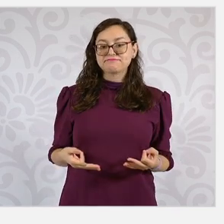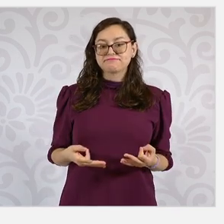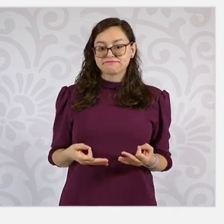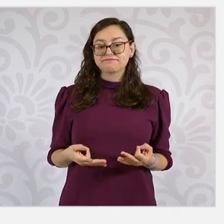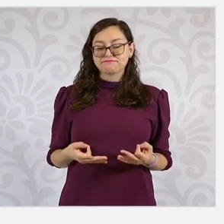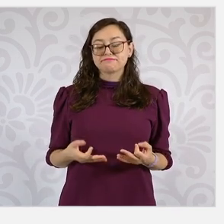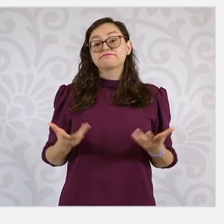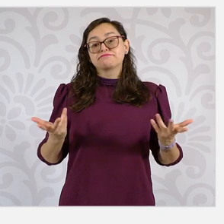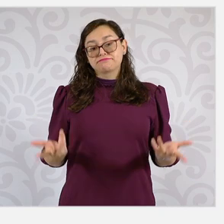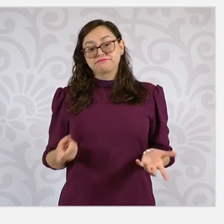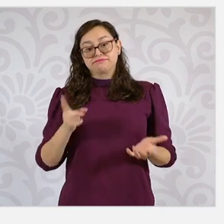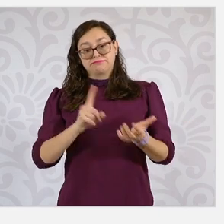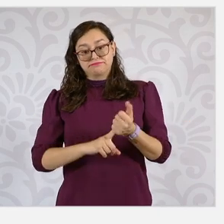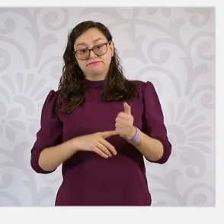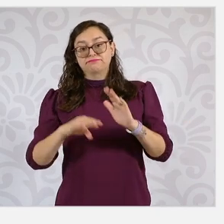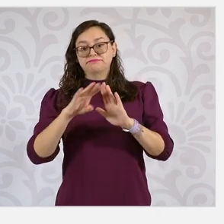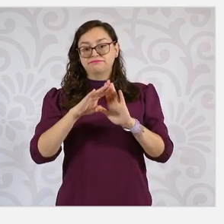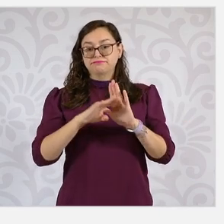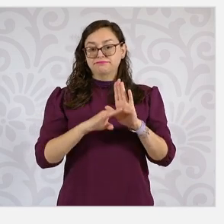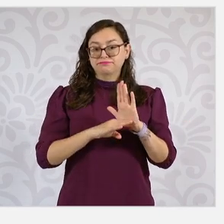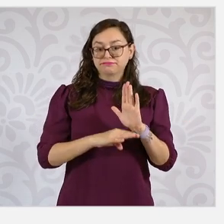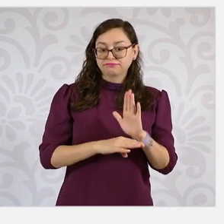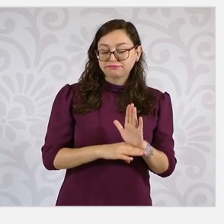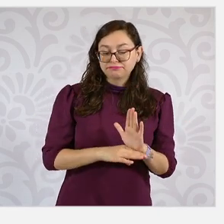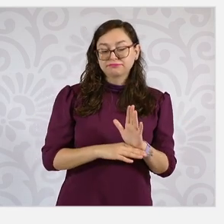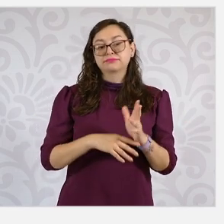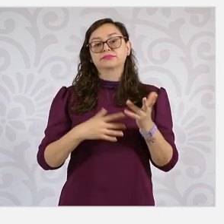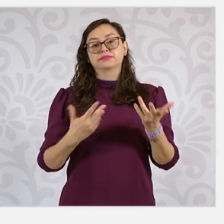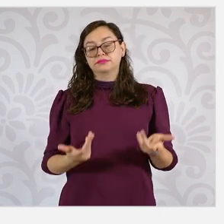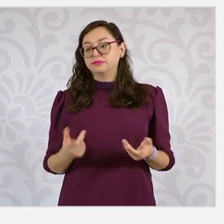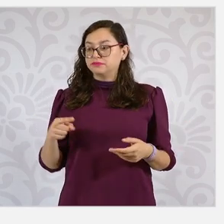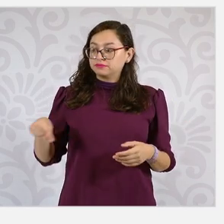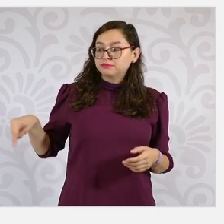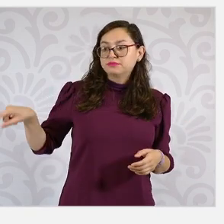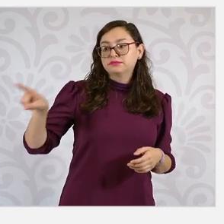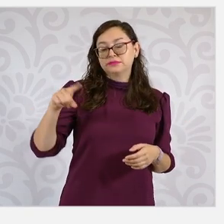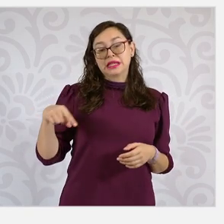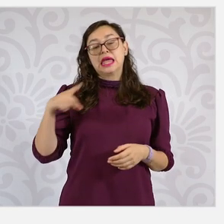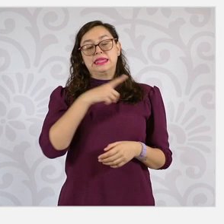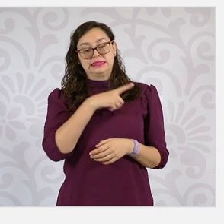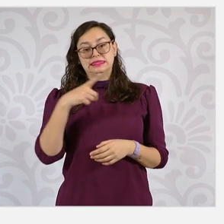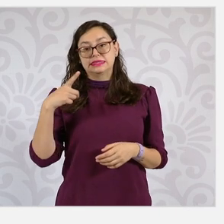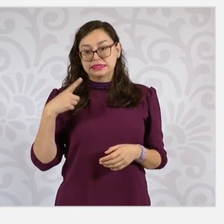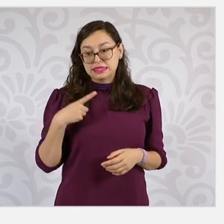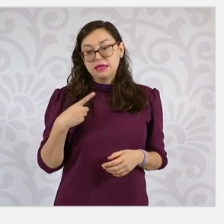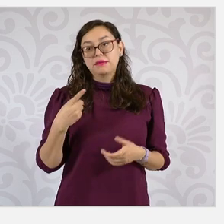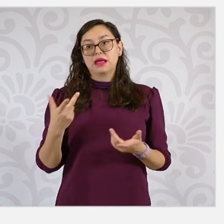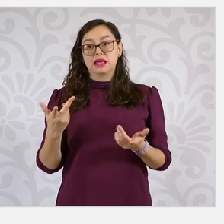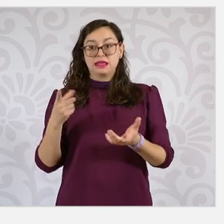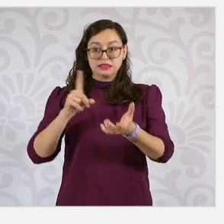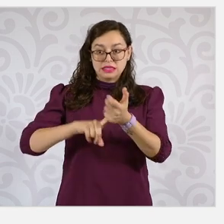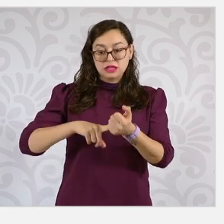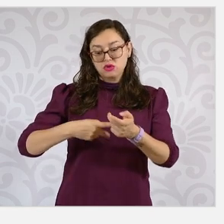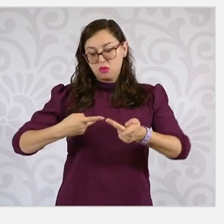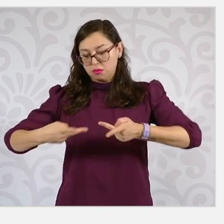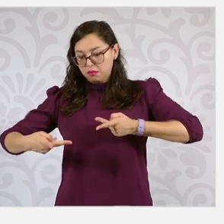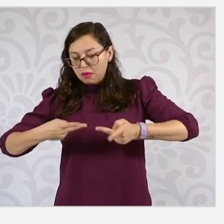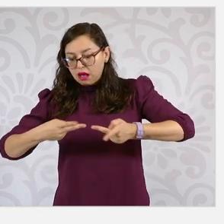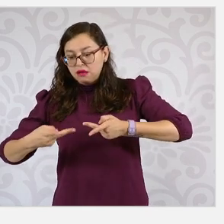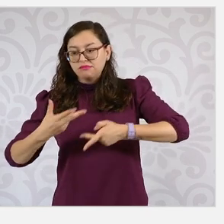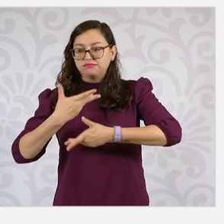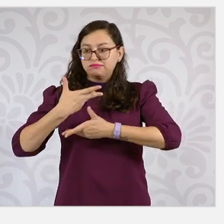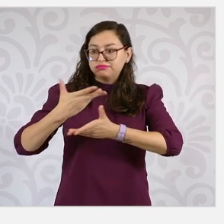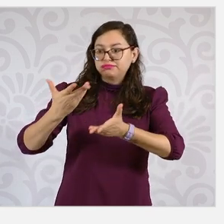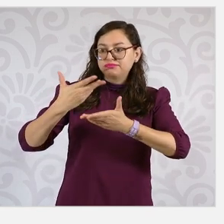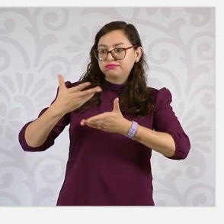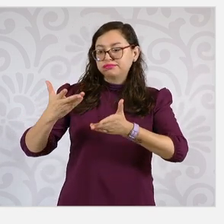el cual se establecen los lineamientos generales a los que deberán sujetarse la preparación, la distribución y